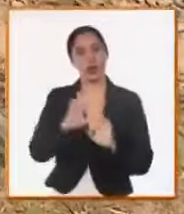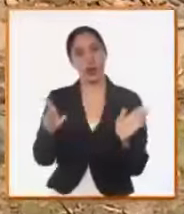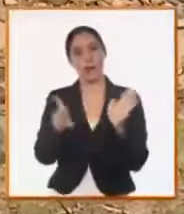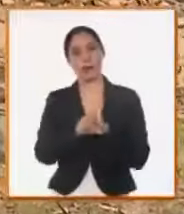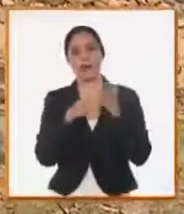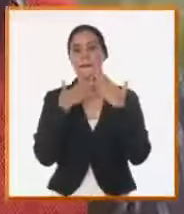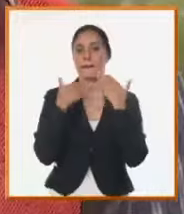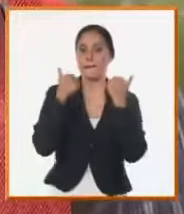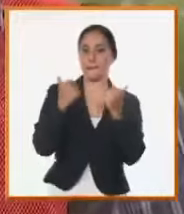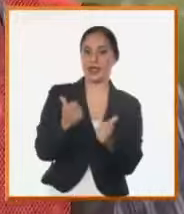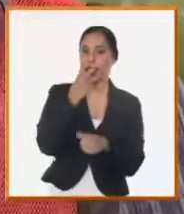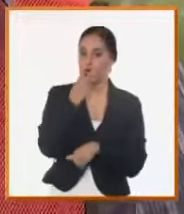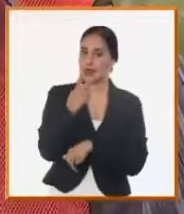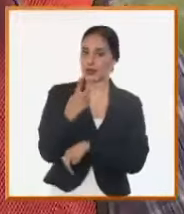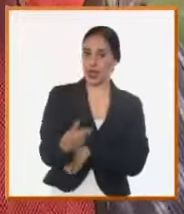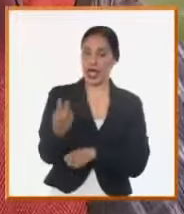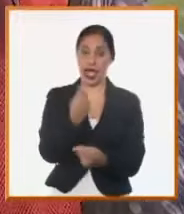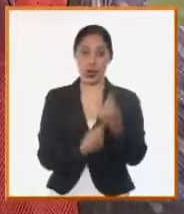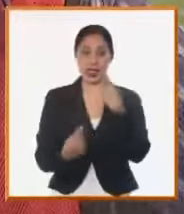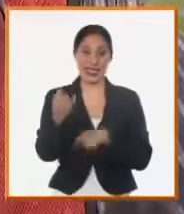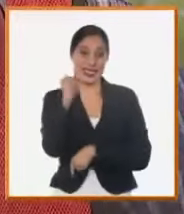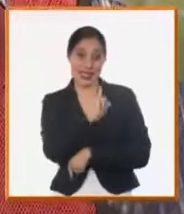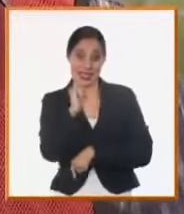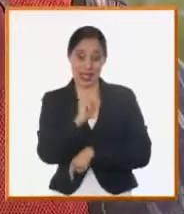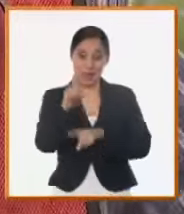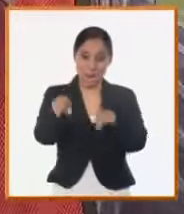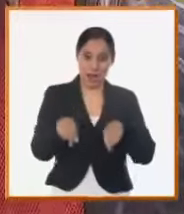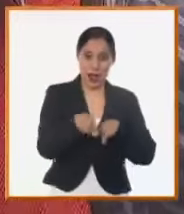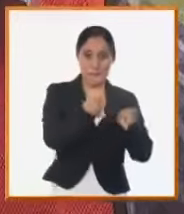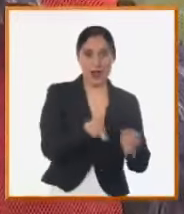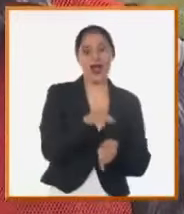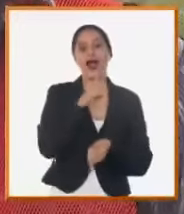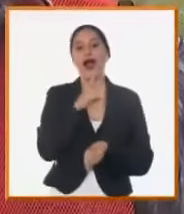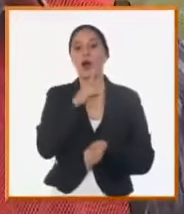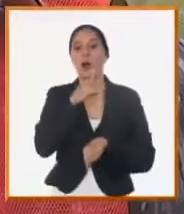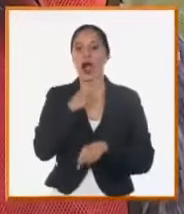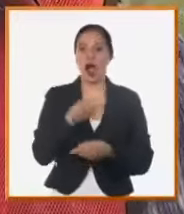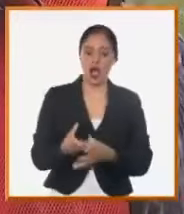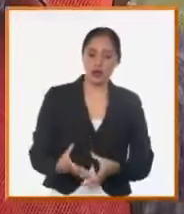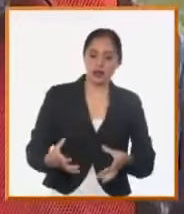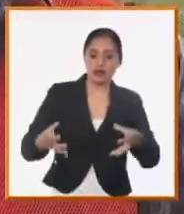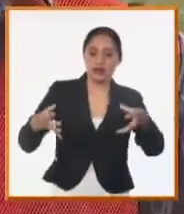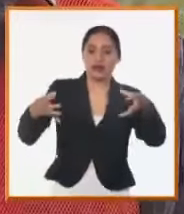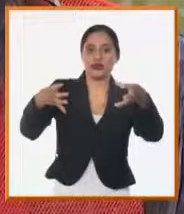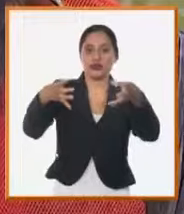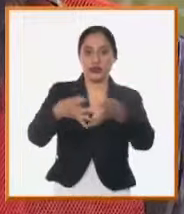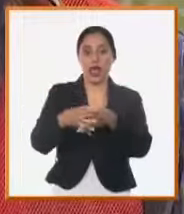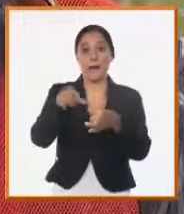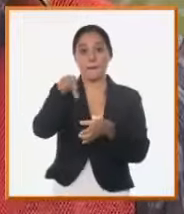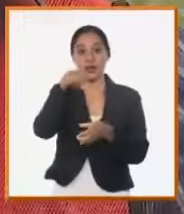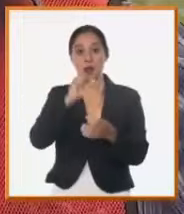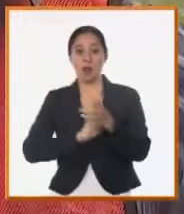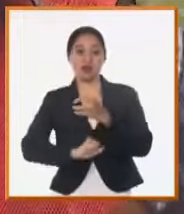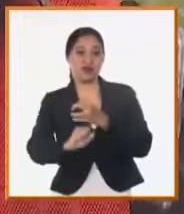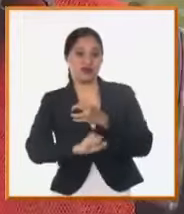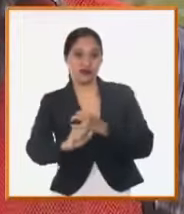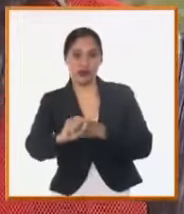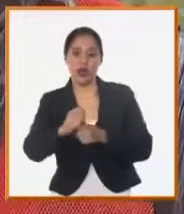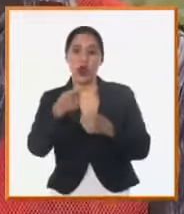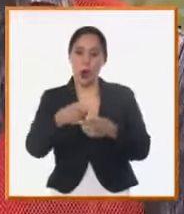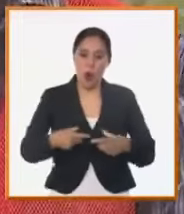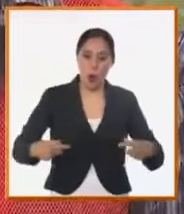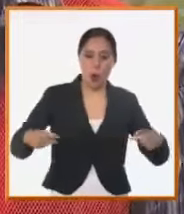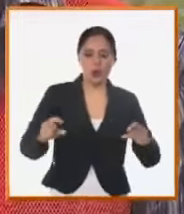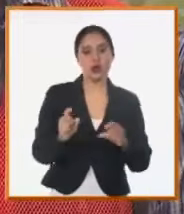para regar estas seis hectáreas y ahí se está haciendo una cinterna, un pozo para que la bomba ale del pozo y no cada vez que